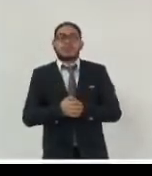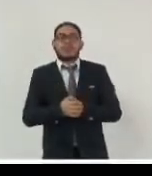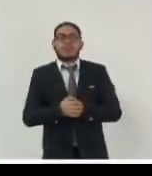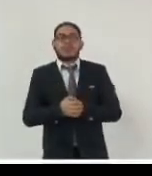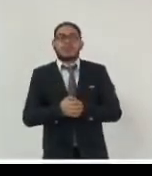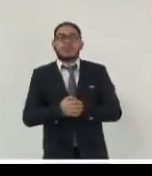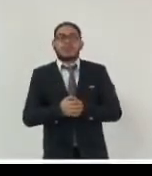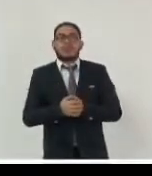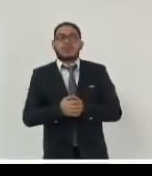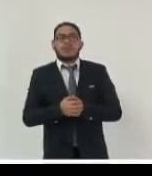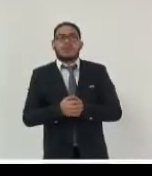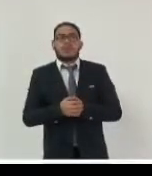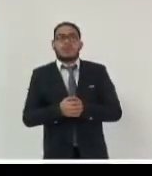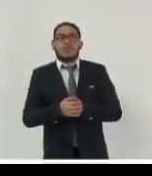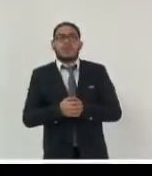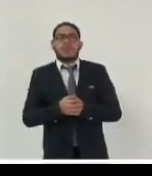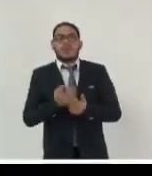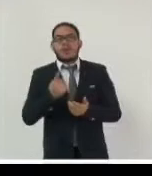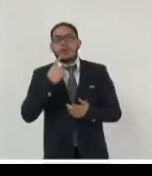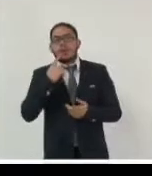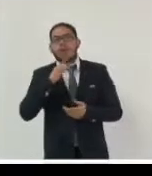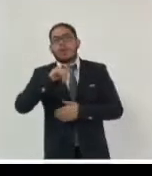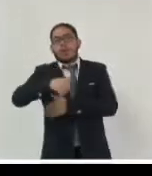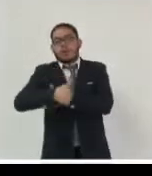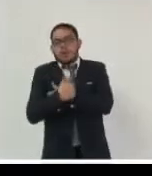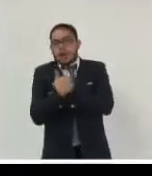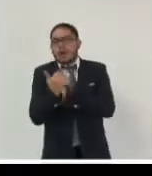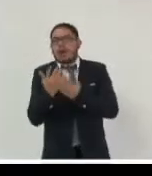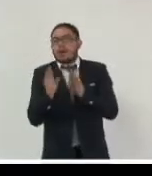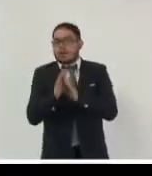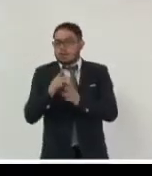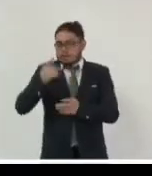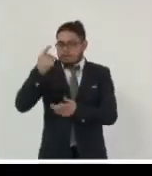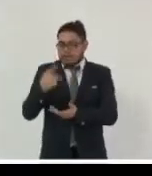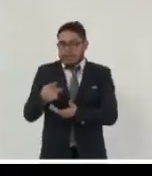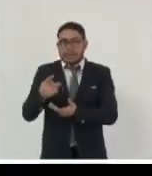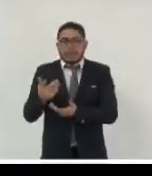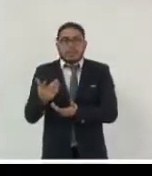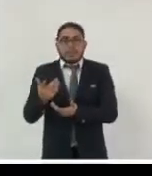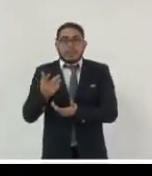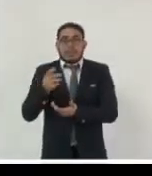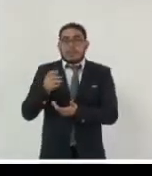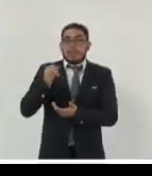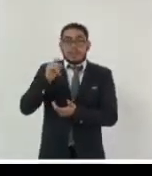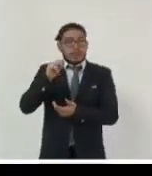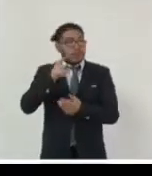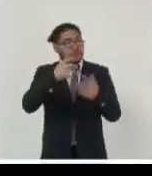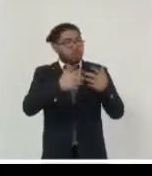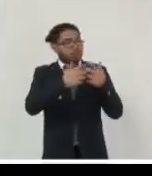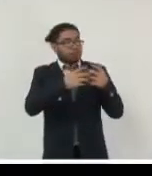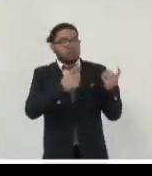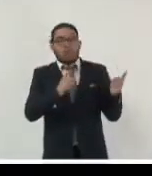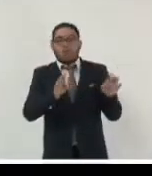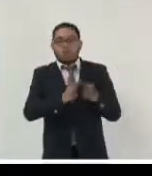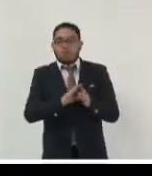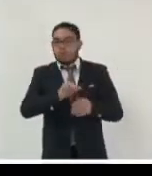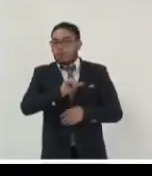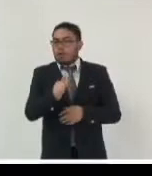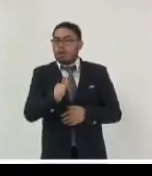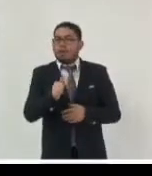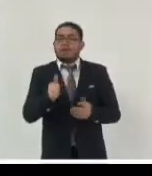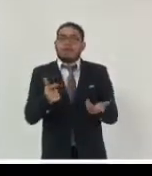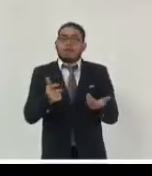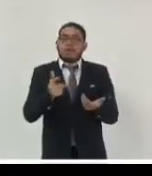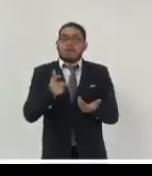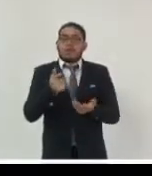cómo preservar el contexto de la producción de esos datos ¿sí? que es lo que le va a dar